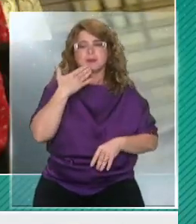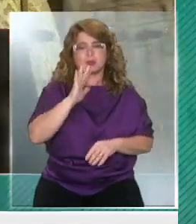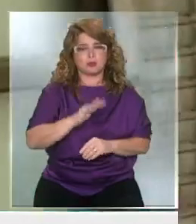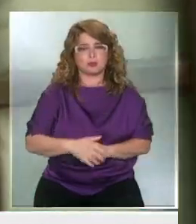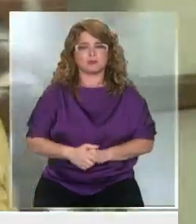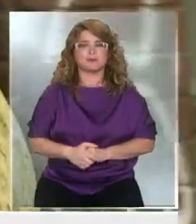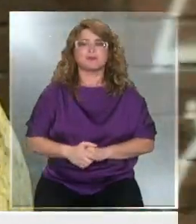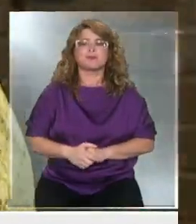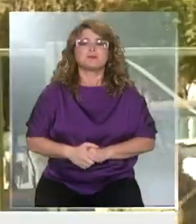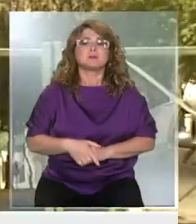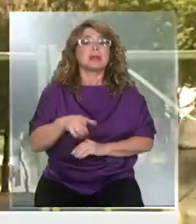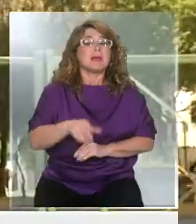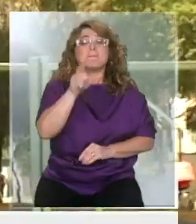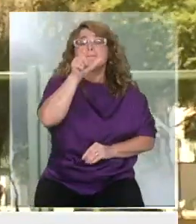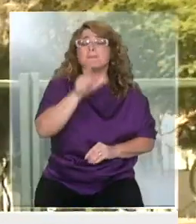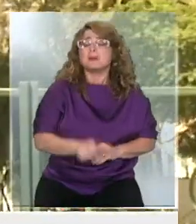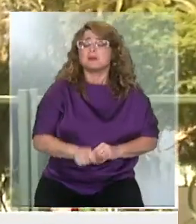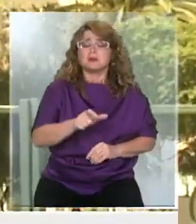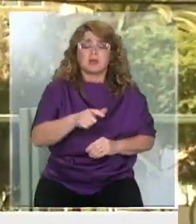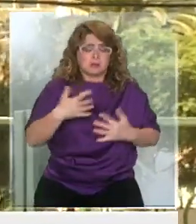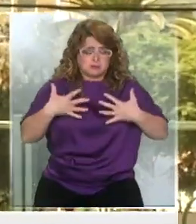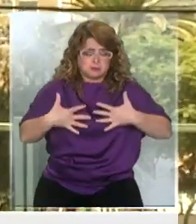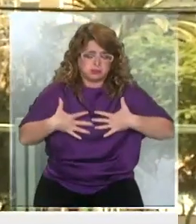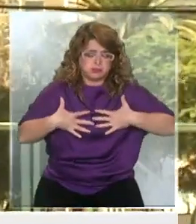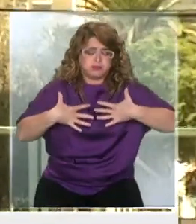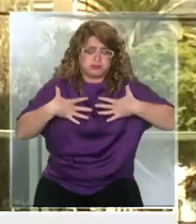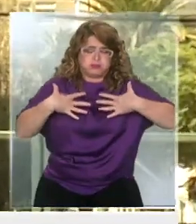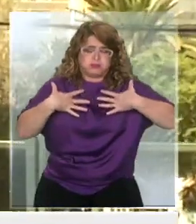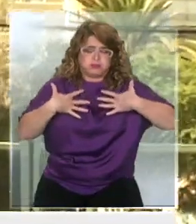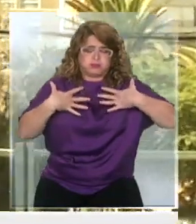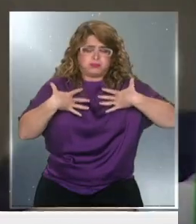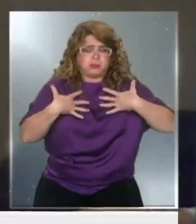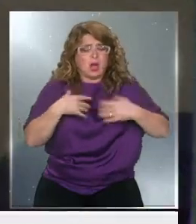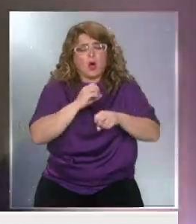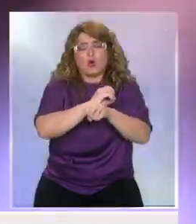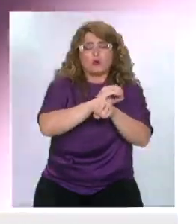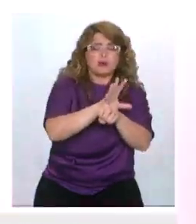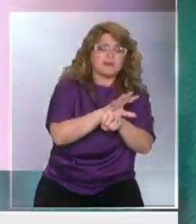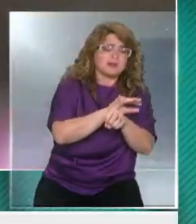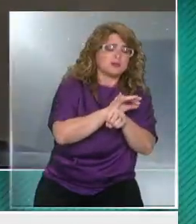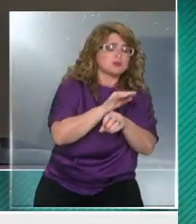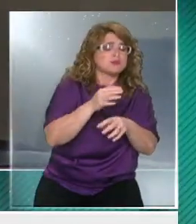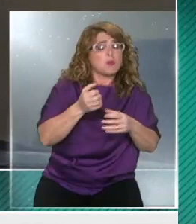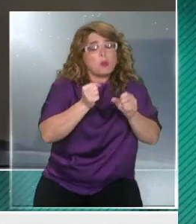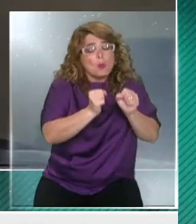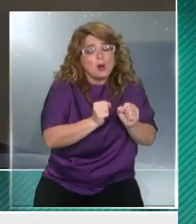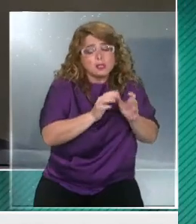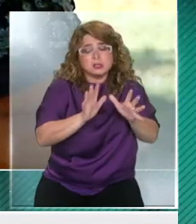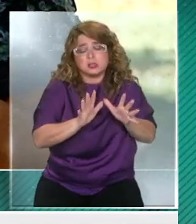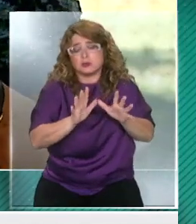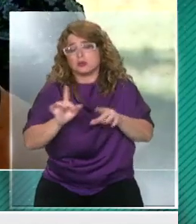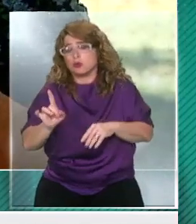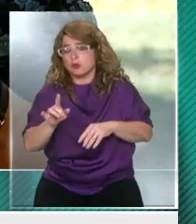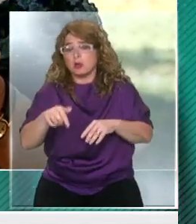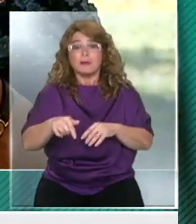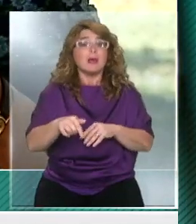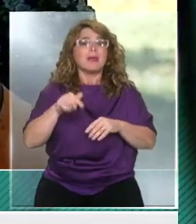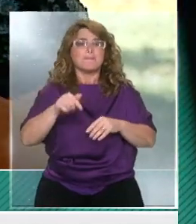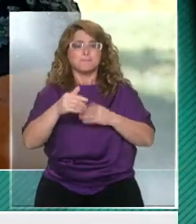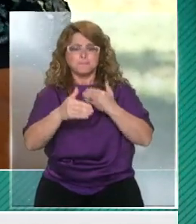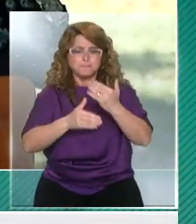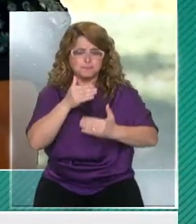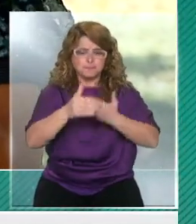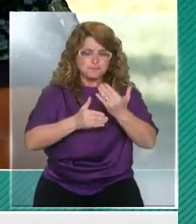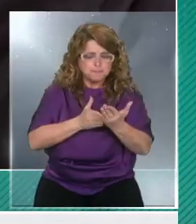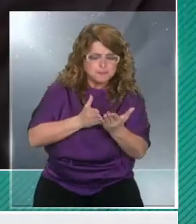Doctor, una persona que empieza a tener síntomas que pueden ser de coronavirus o no pero que ya empieza a manifestar alguna